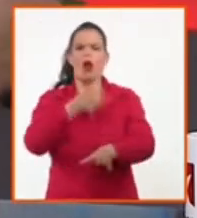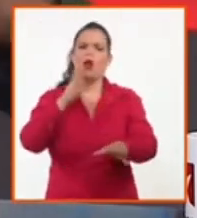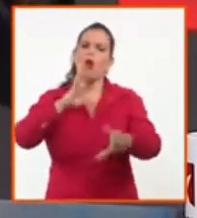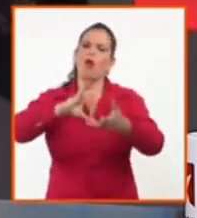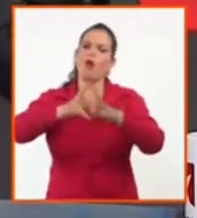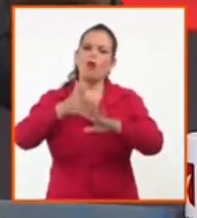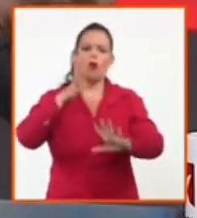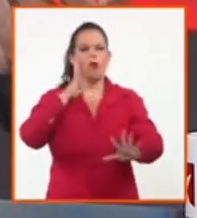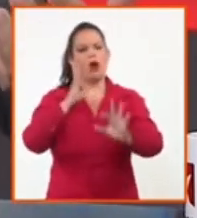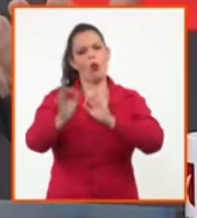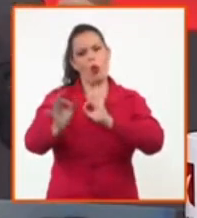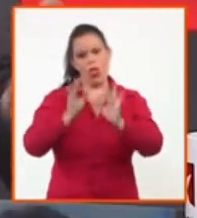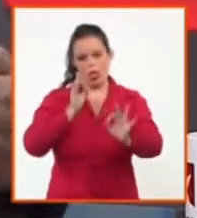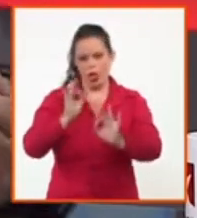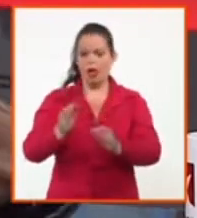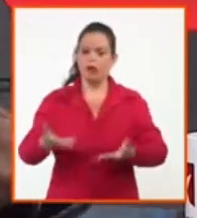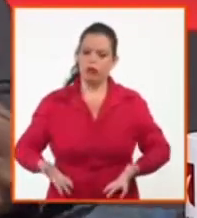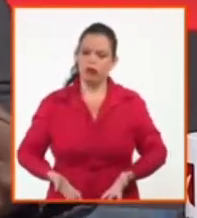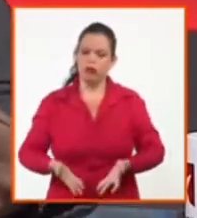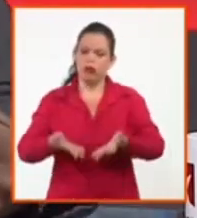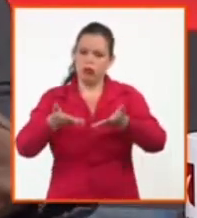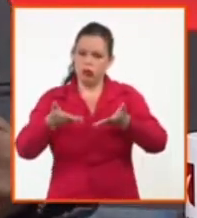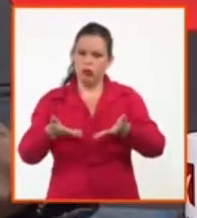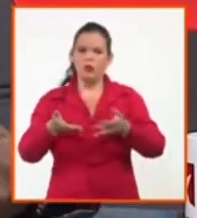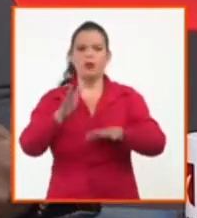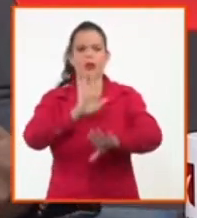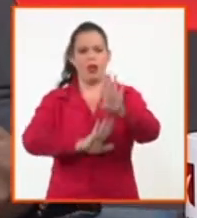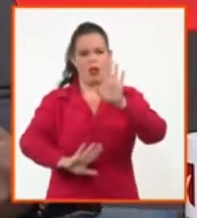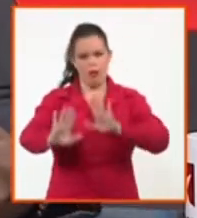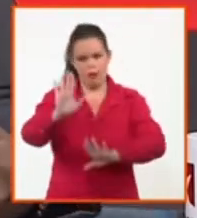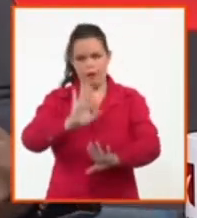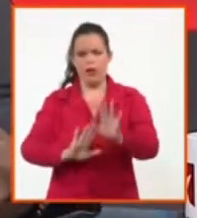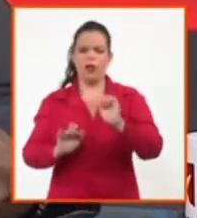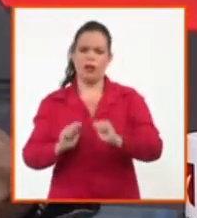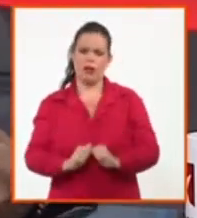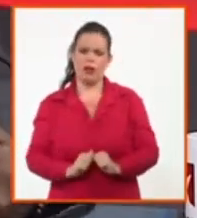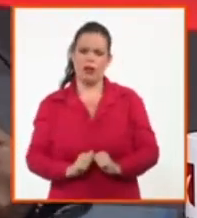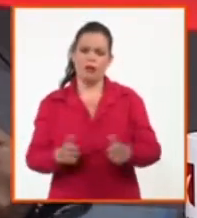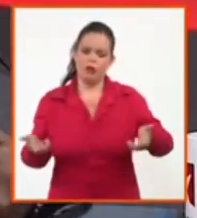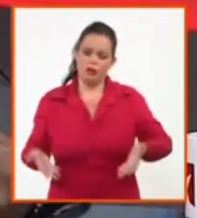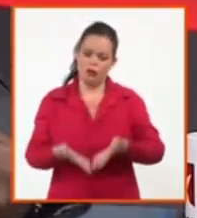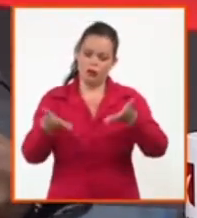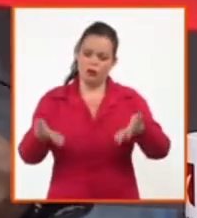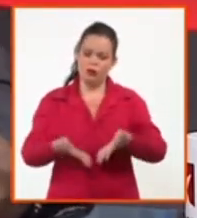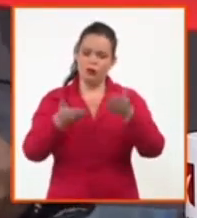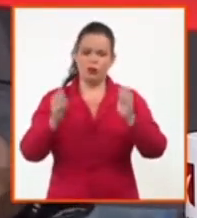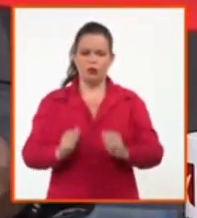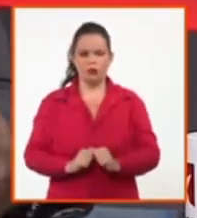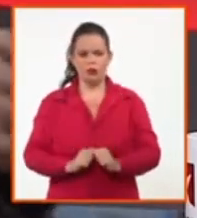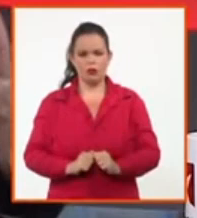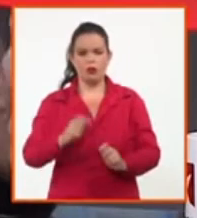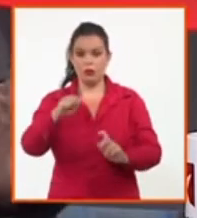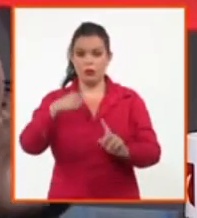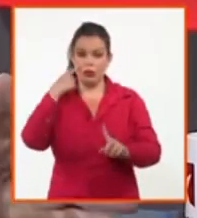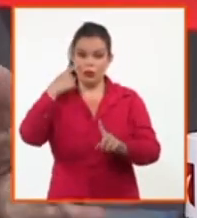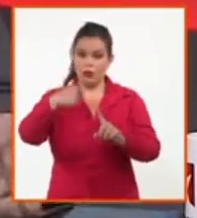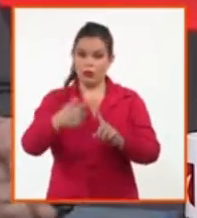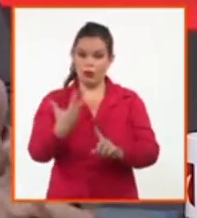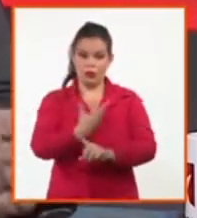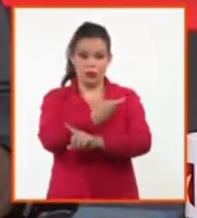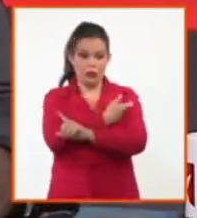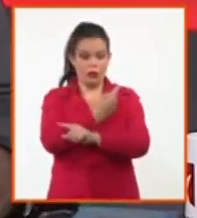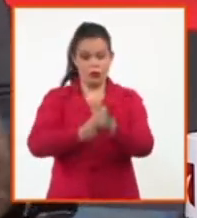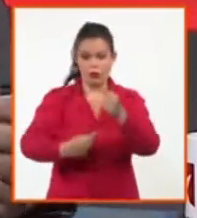Estar reforzado sería todavía una ventaja adicional. Y por lo tanto, bueno, estamos hablando que la vacunación es un elemento. Ahora,